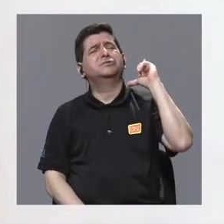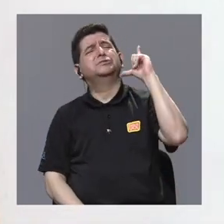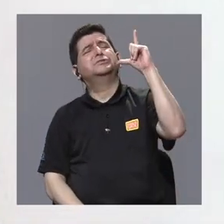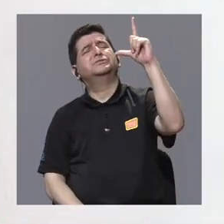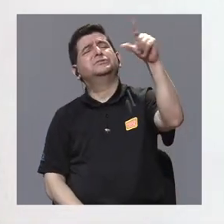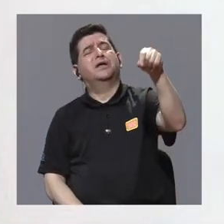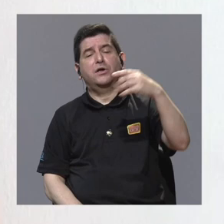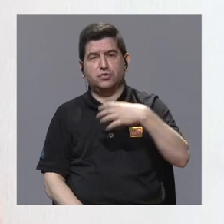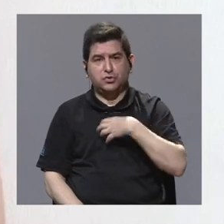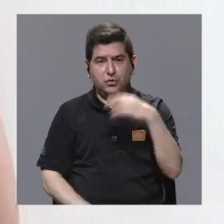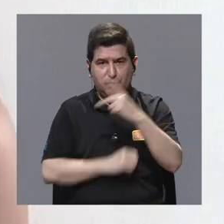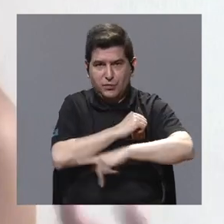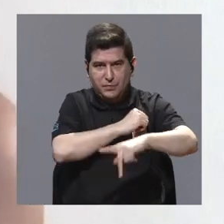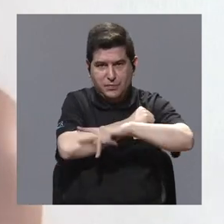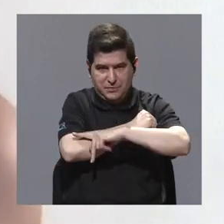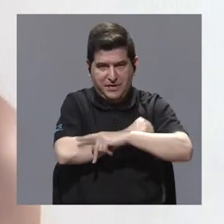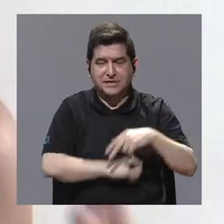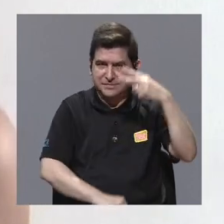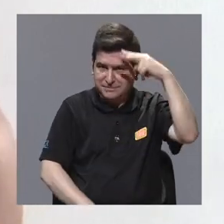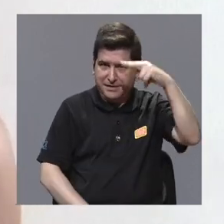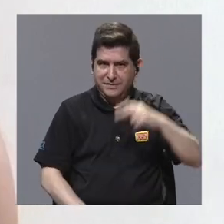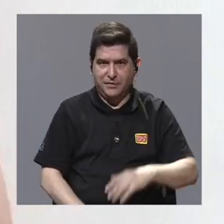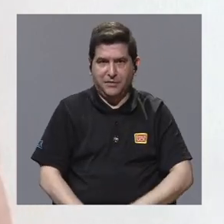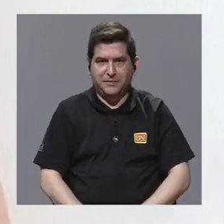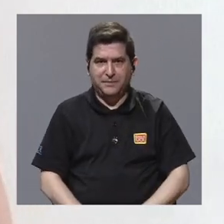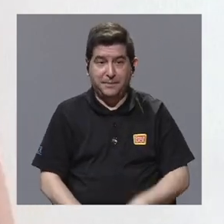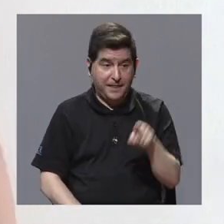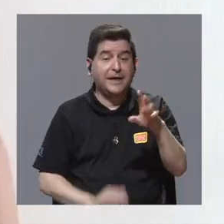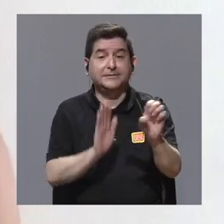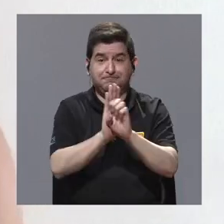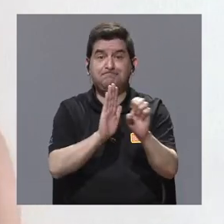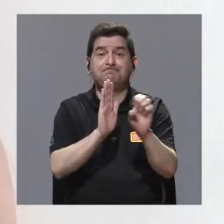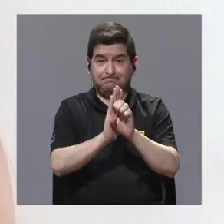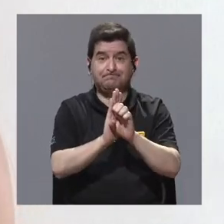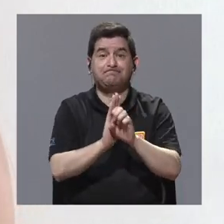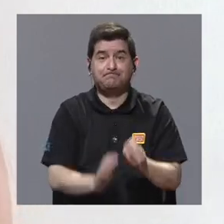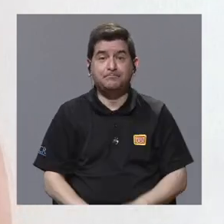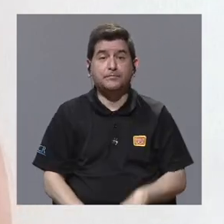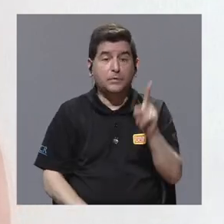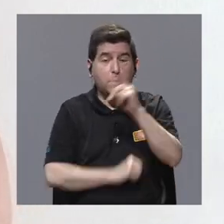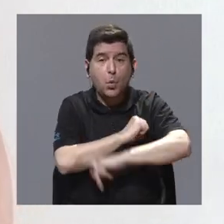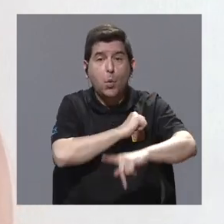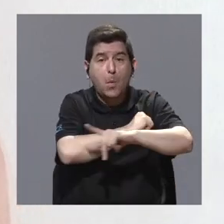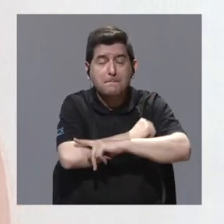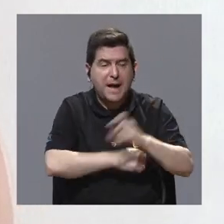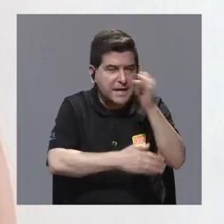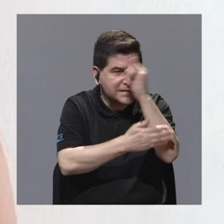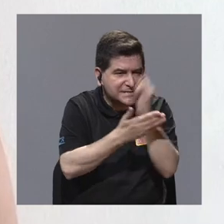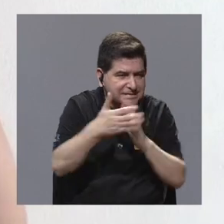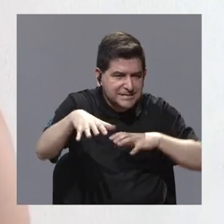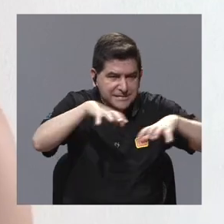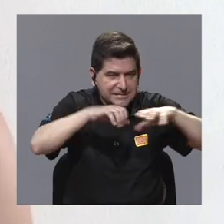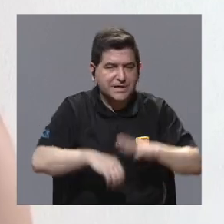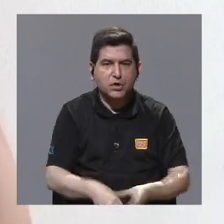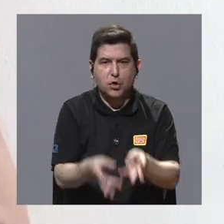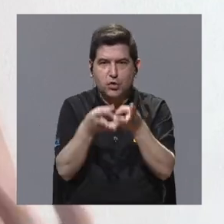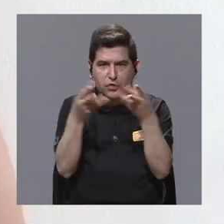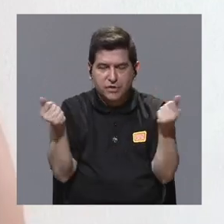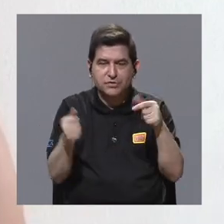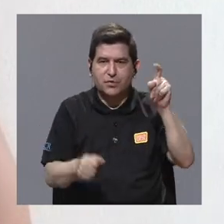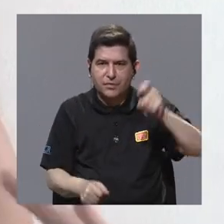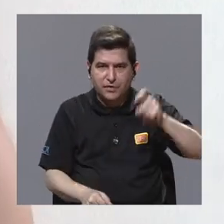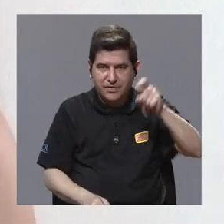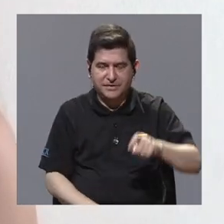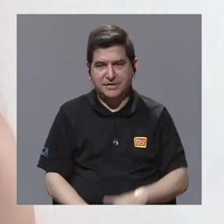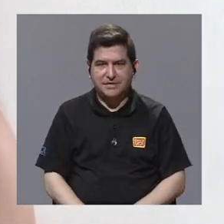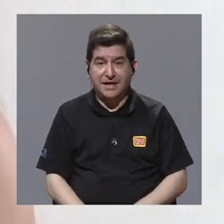miles de kilómetros de distancia de su país de origen, México. Entonces, ese es un ejemplo en la que un país diseñó una acción para